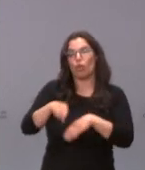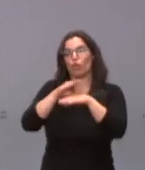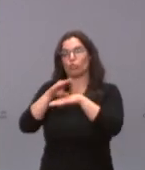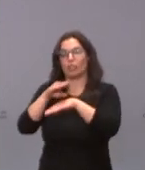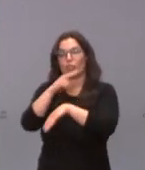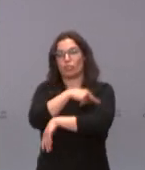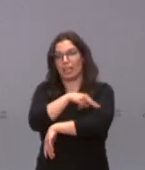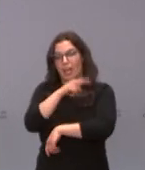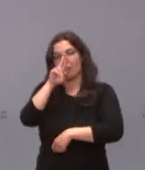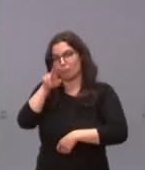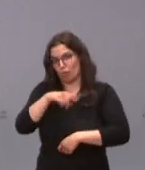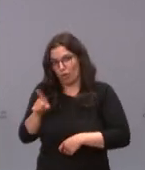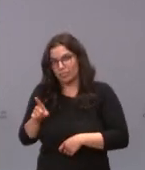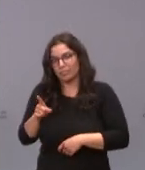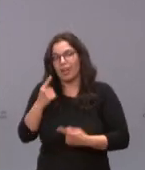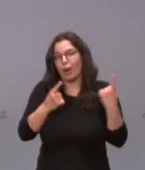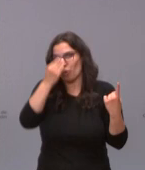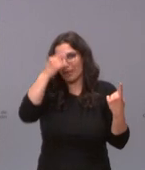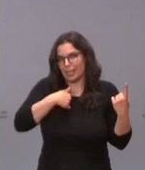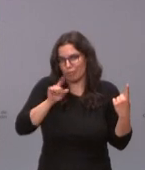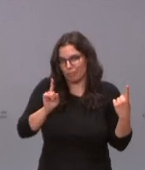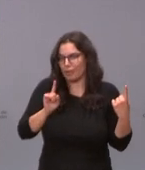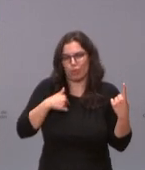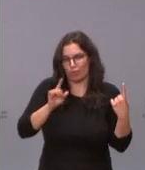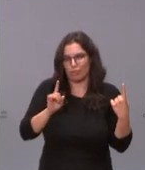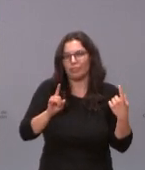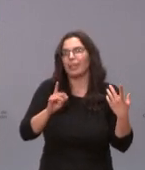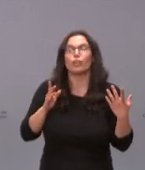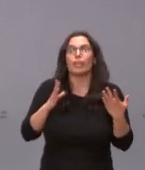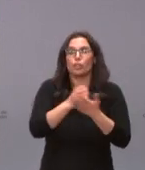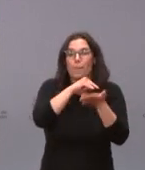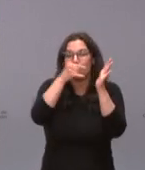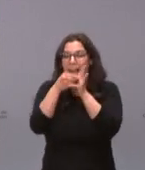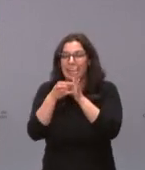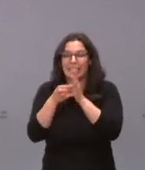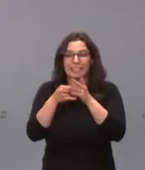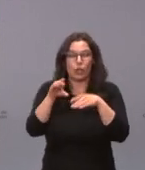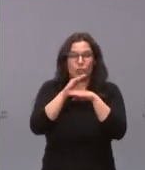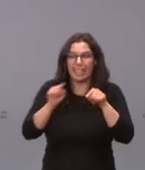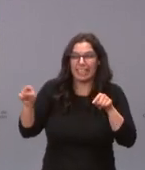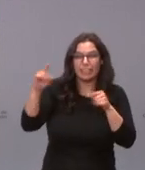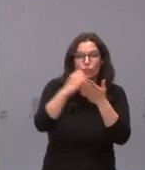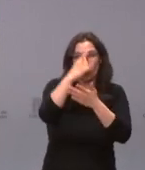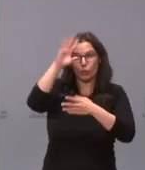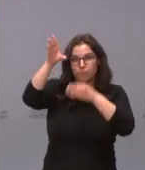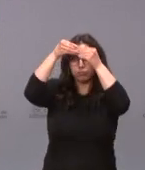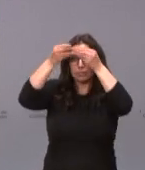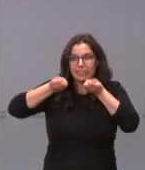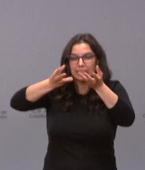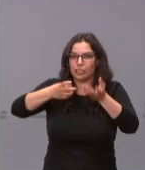a pesar de lo que algunos digan y no me tengo en la cabeza todos los planes de todas las consejerías pero lo que sí que haré será